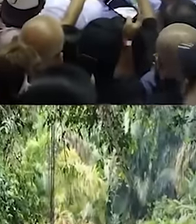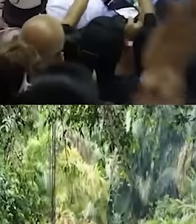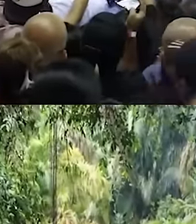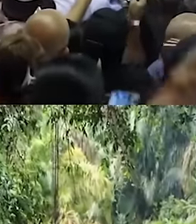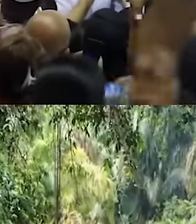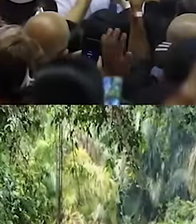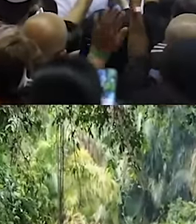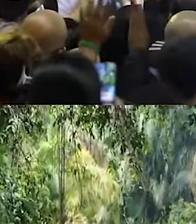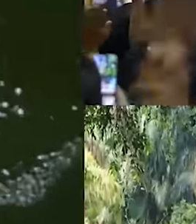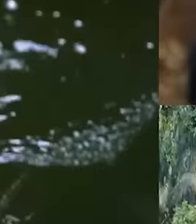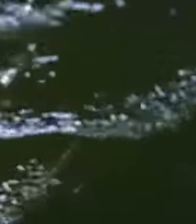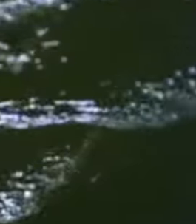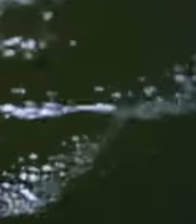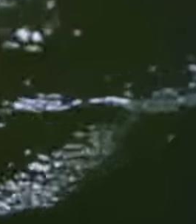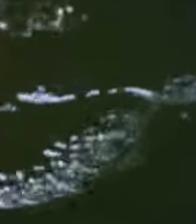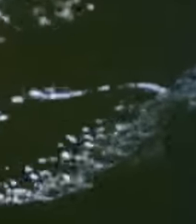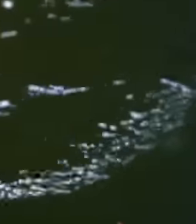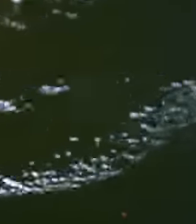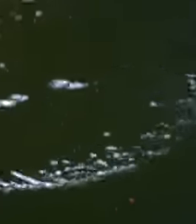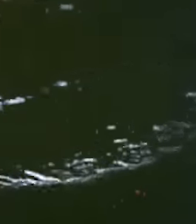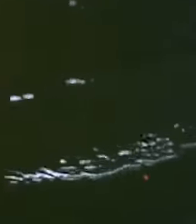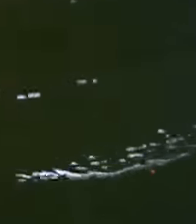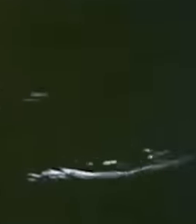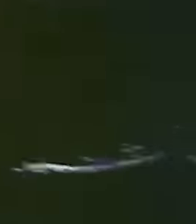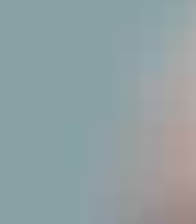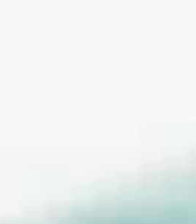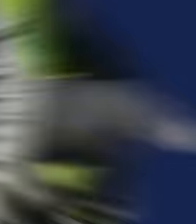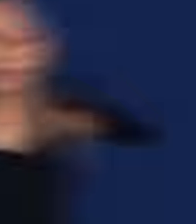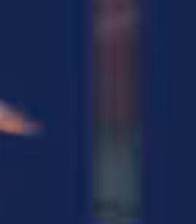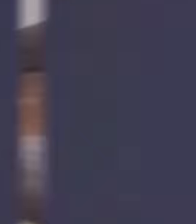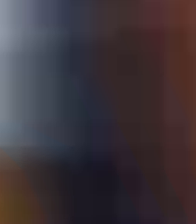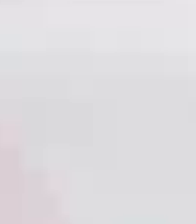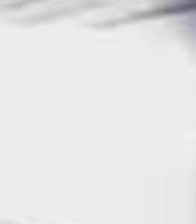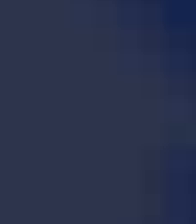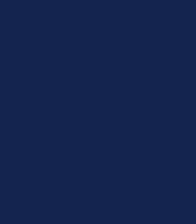Creemos en una Costa Rica más próspera y por eso no aflojamos.